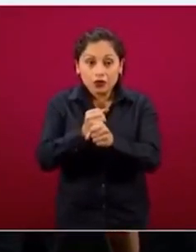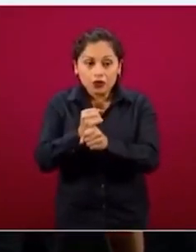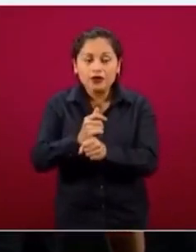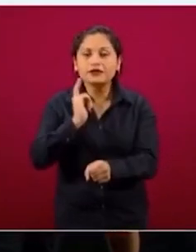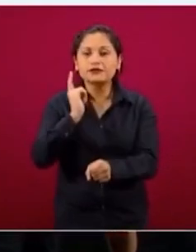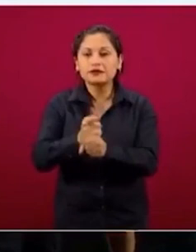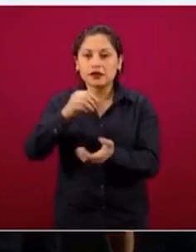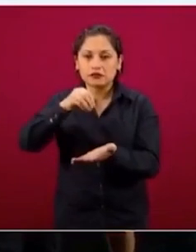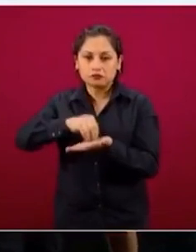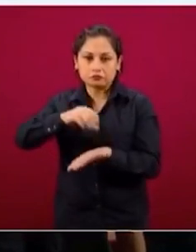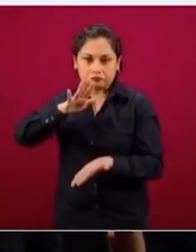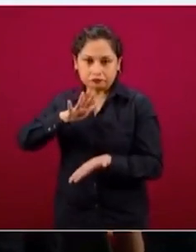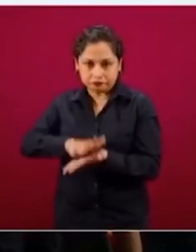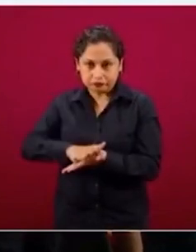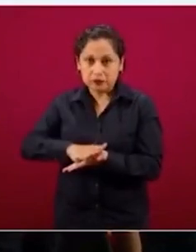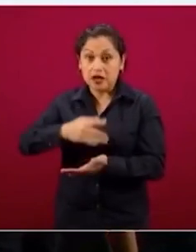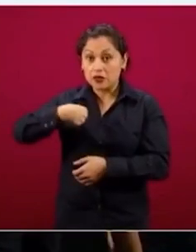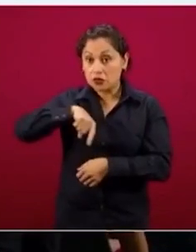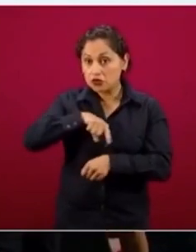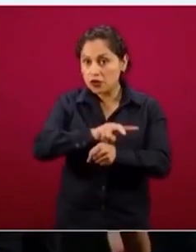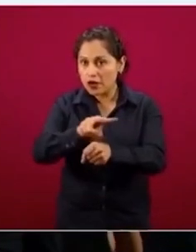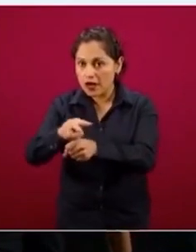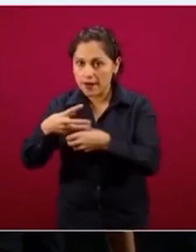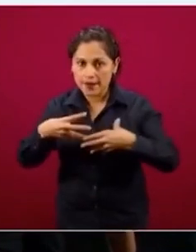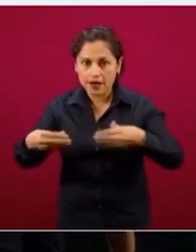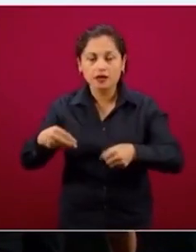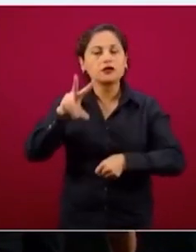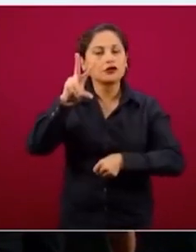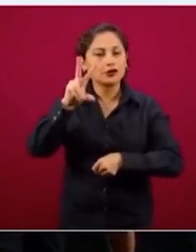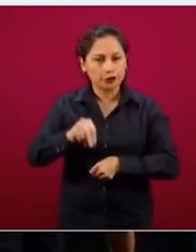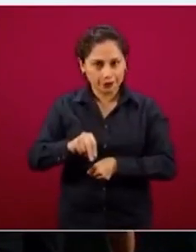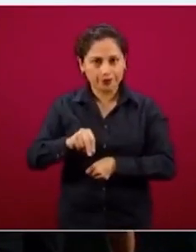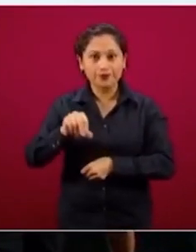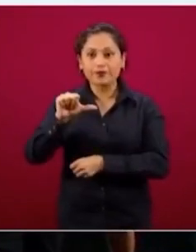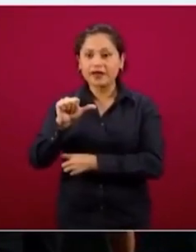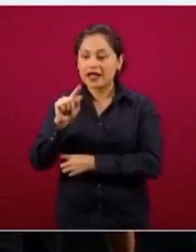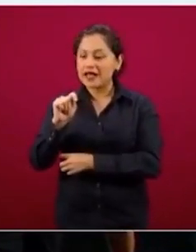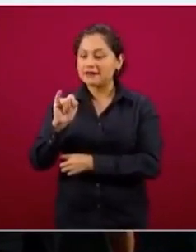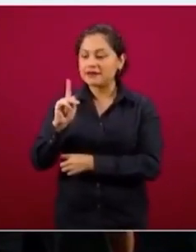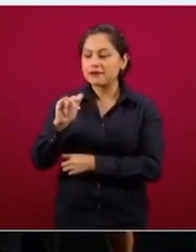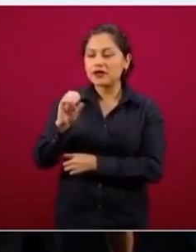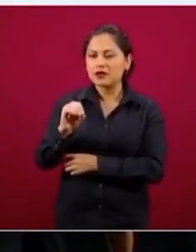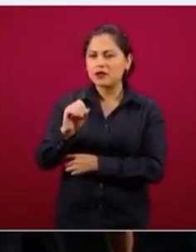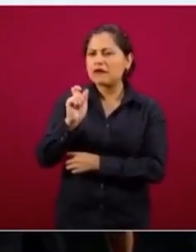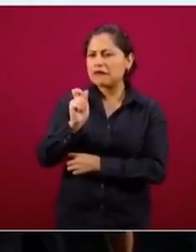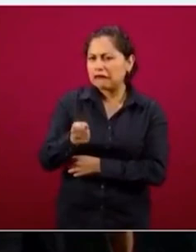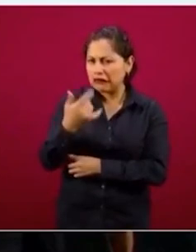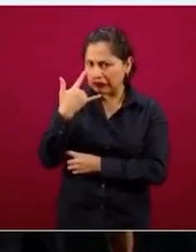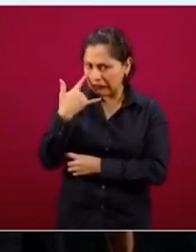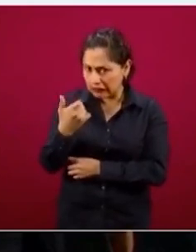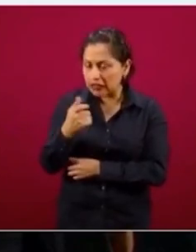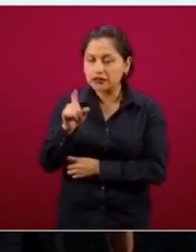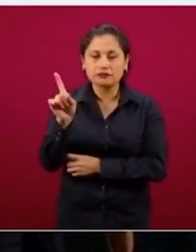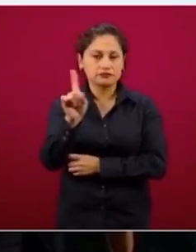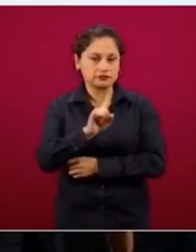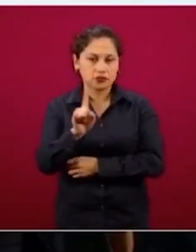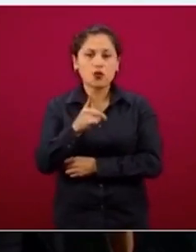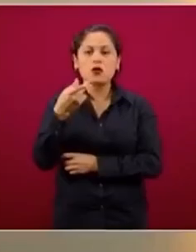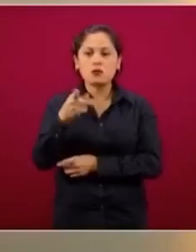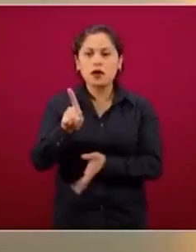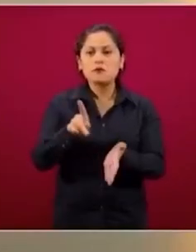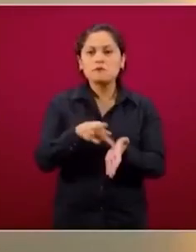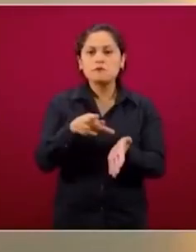diagnóstica de la estadística o de la vigilancia epidemiológica. Atípico no quiere decir que sea rara, es considerablemente frecuente,